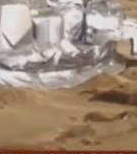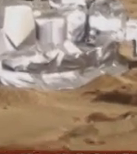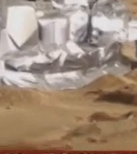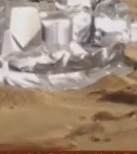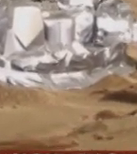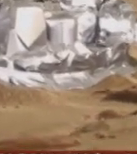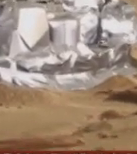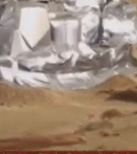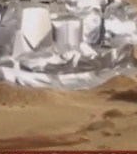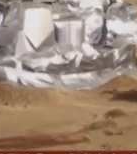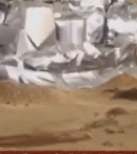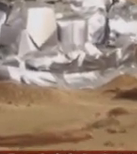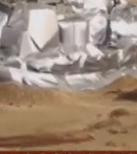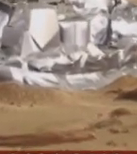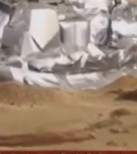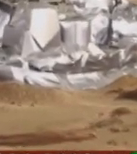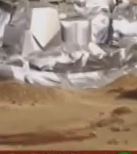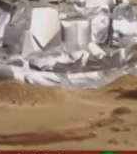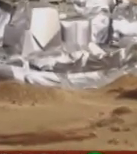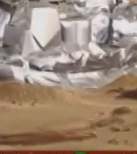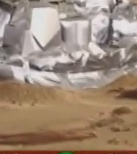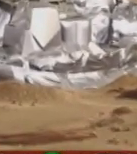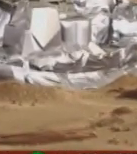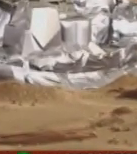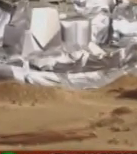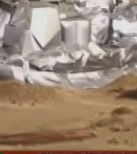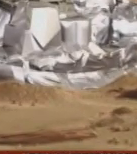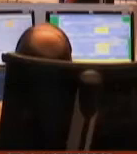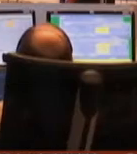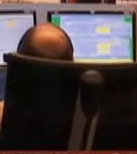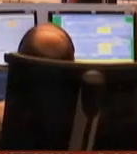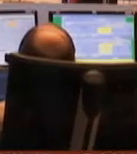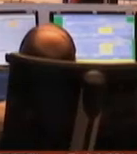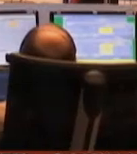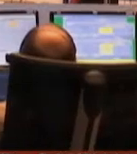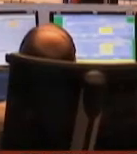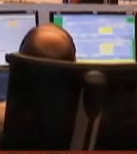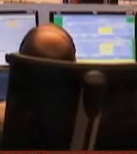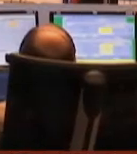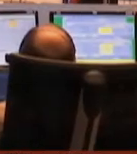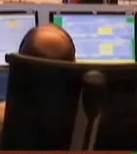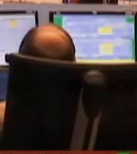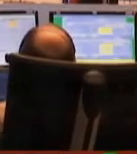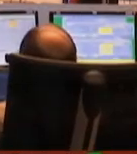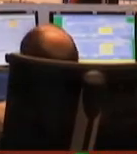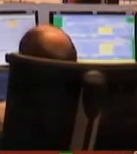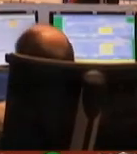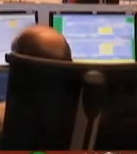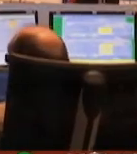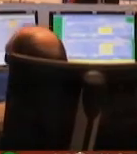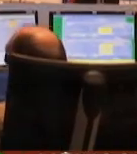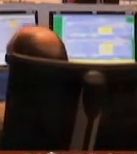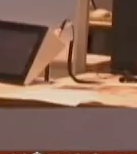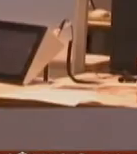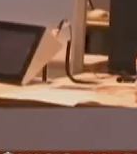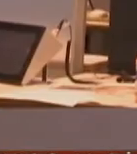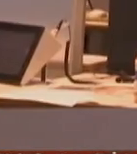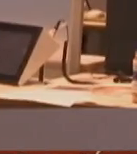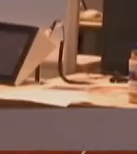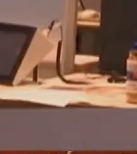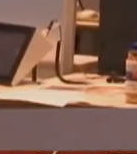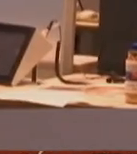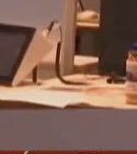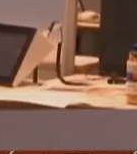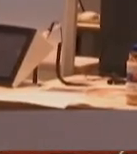comunicación con la estación espacial europea y la rusa por lo que se desconoce si logró cumplir su misión